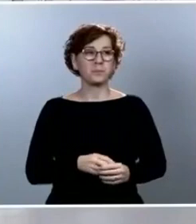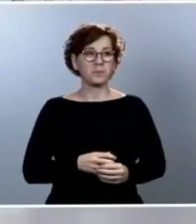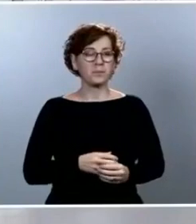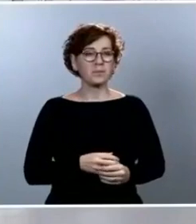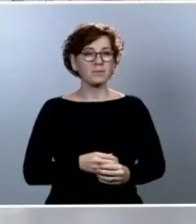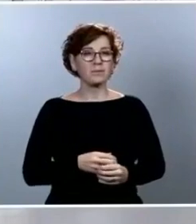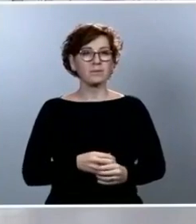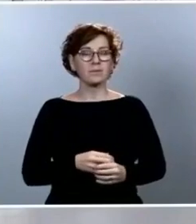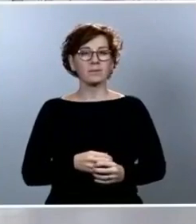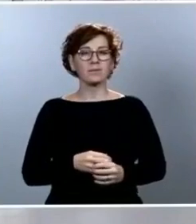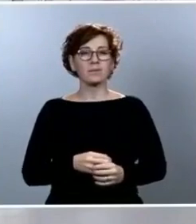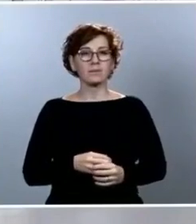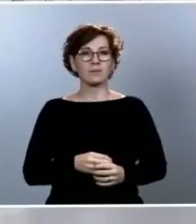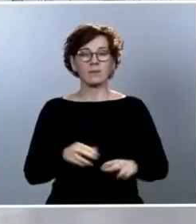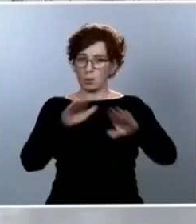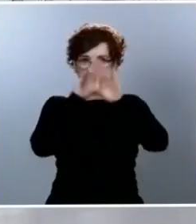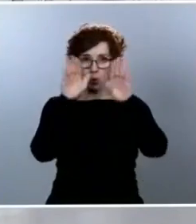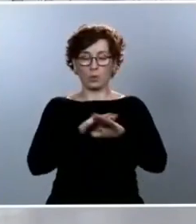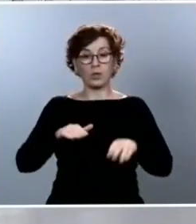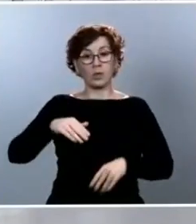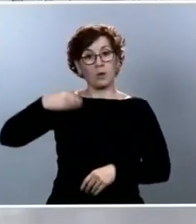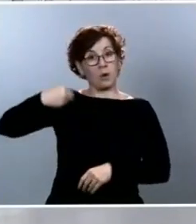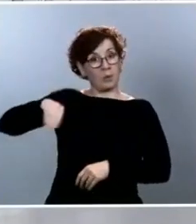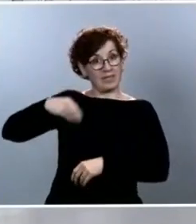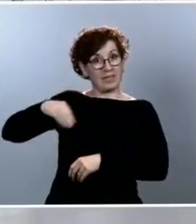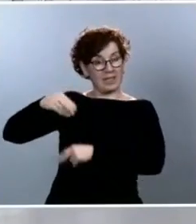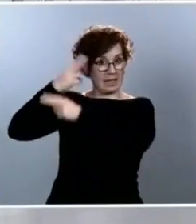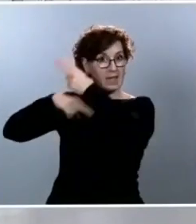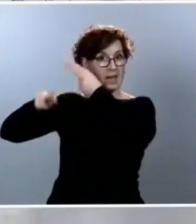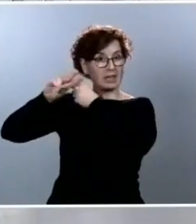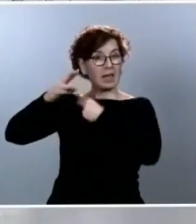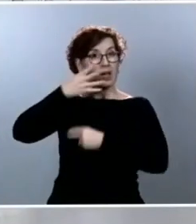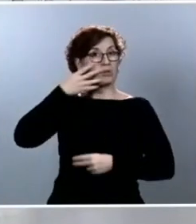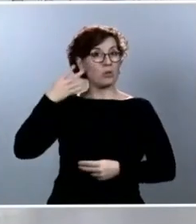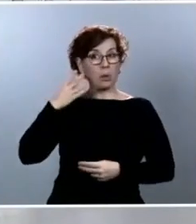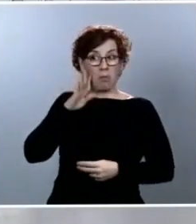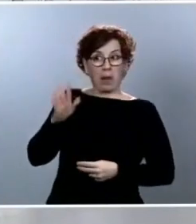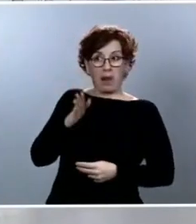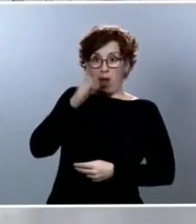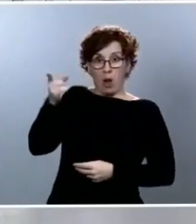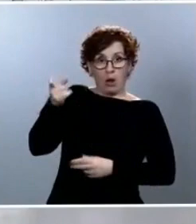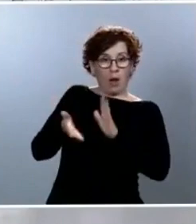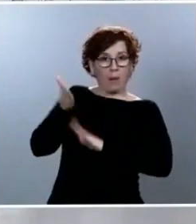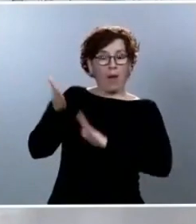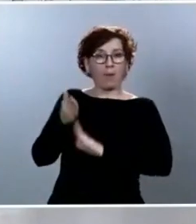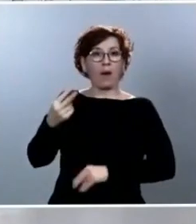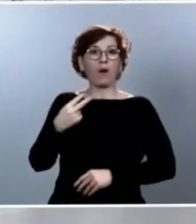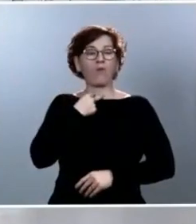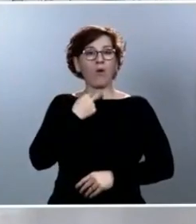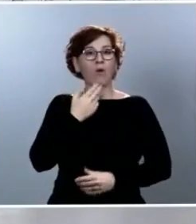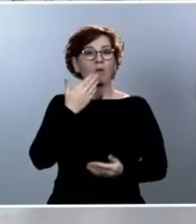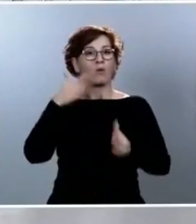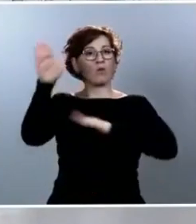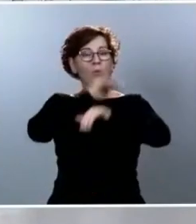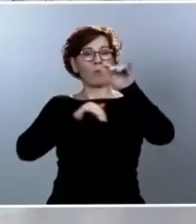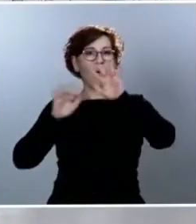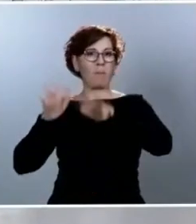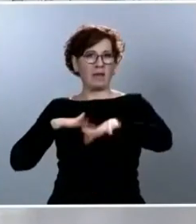el presidente de la Generalitat Torra parece que acaba de convocar en Cataluña una manifestación en pleno estado de alarma. ¿Qué opinión le merece?